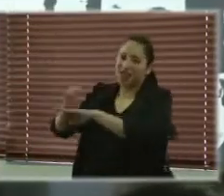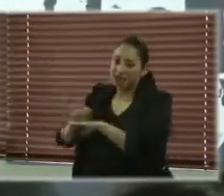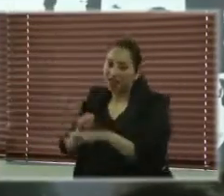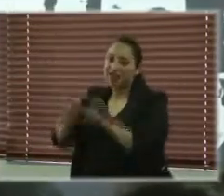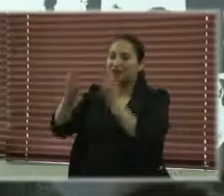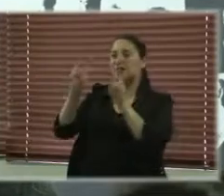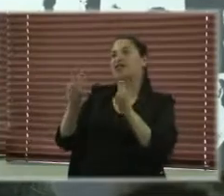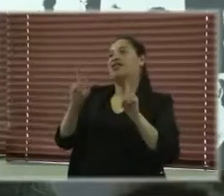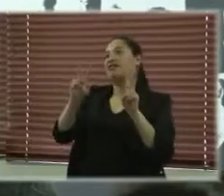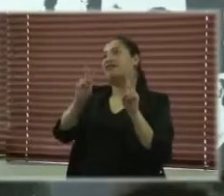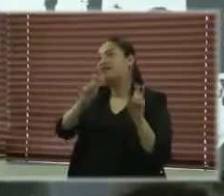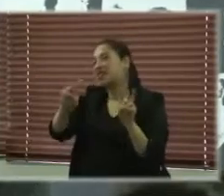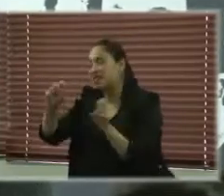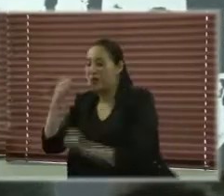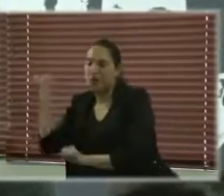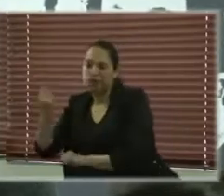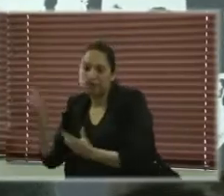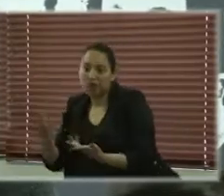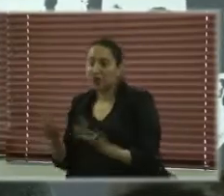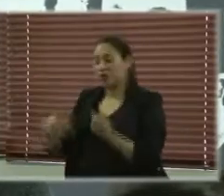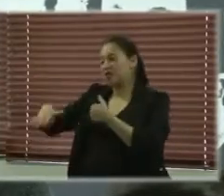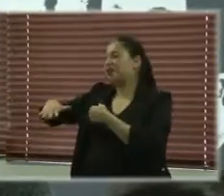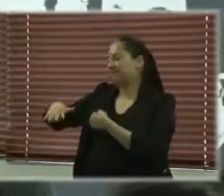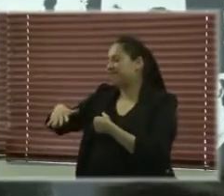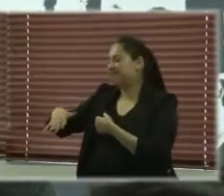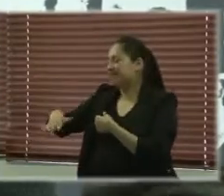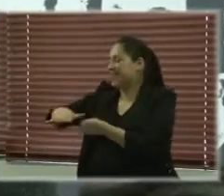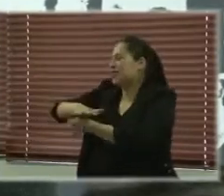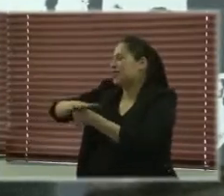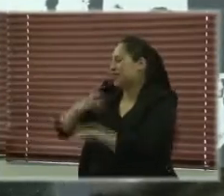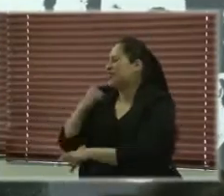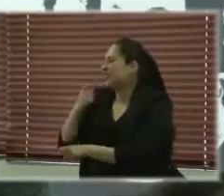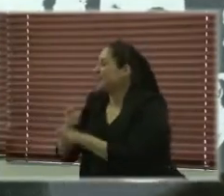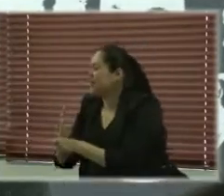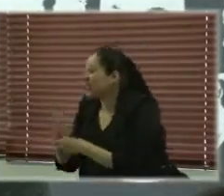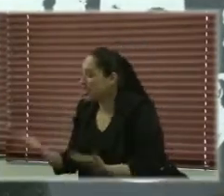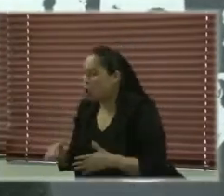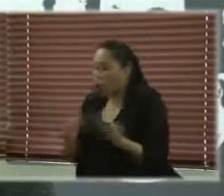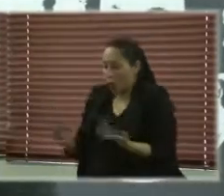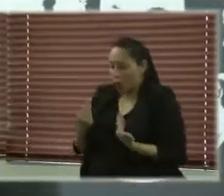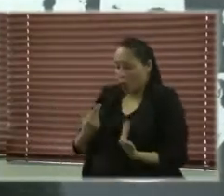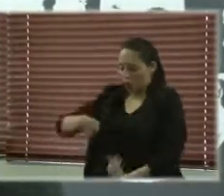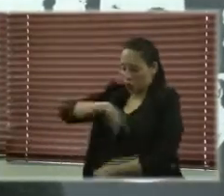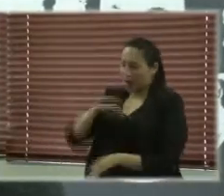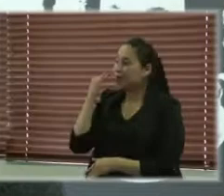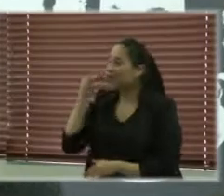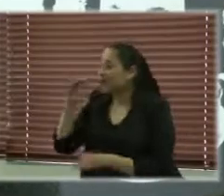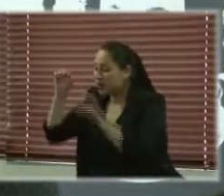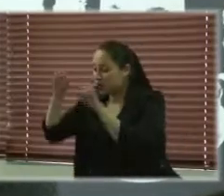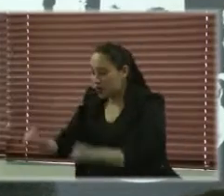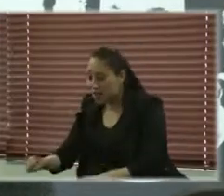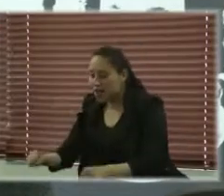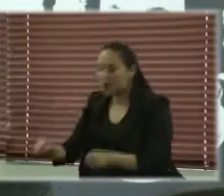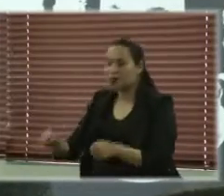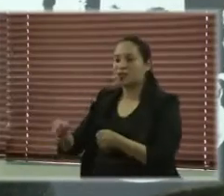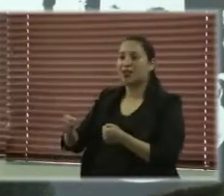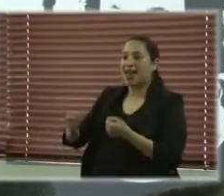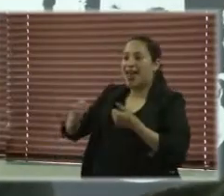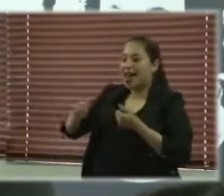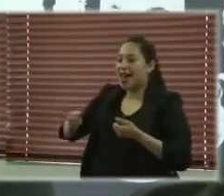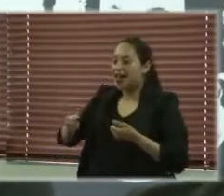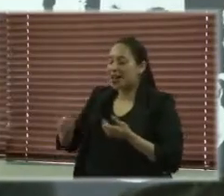generales, todo es un asunto complicado, cómo las mujeres podemos abrir espacios para la defensa de nuestros derechos